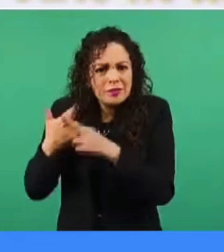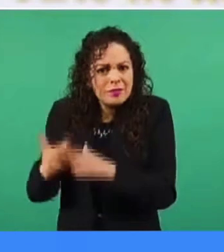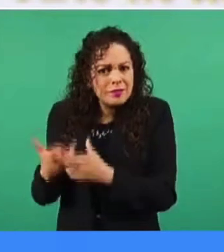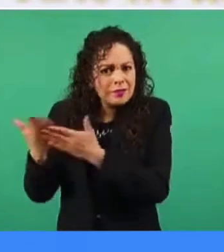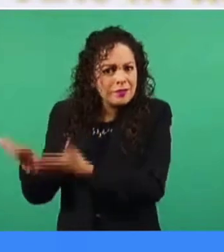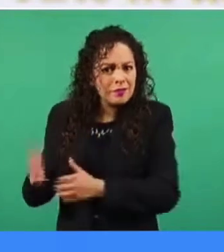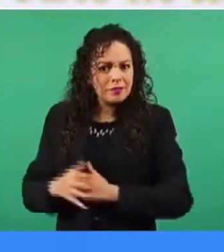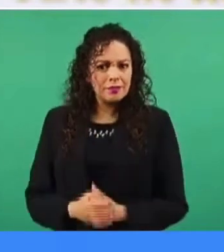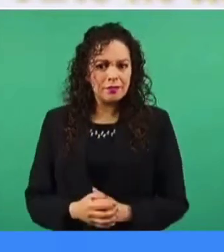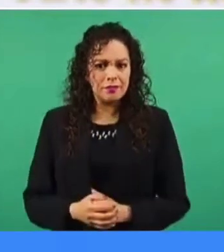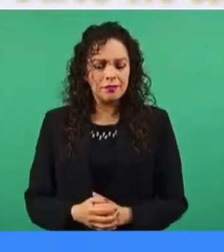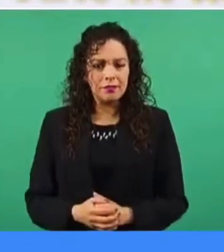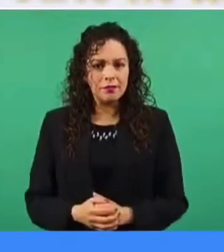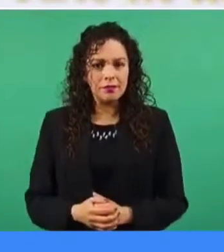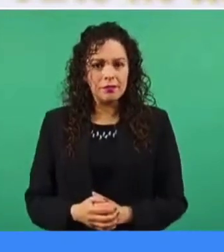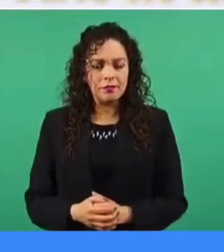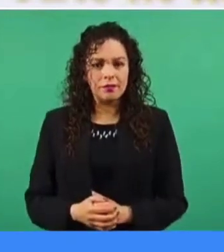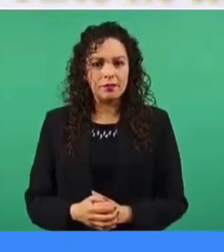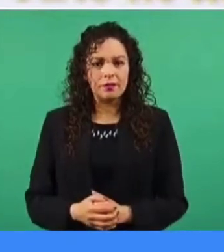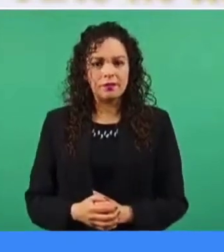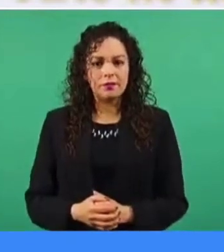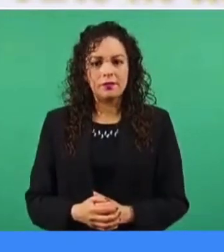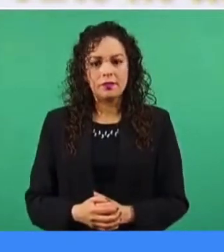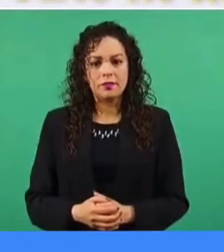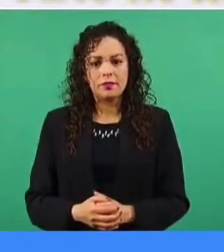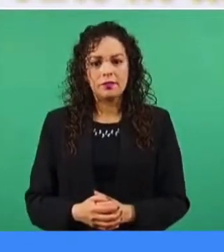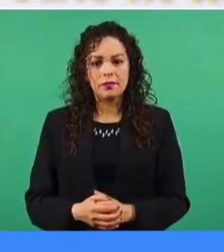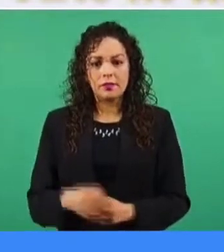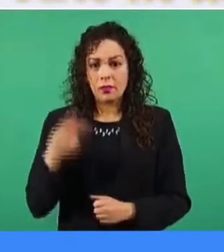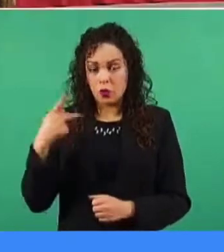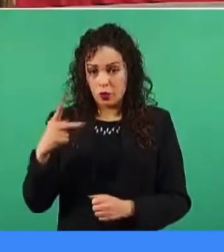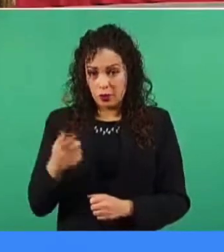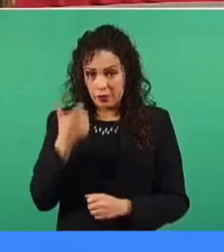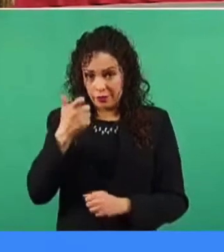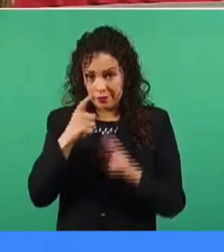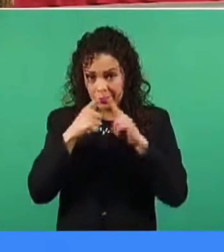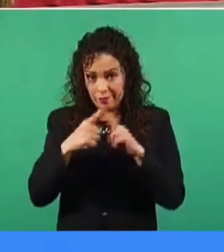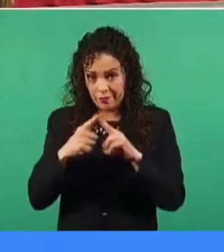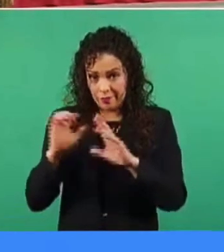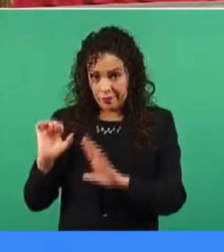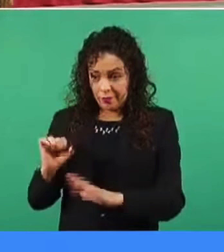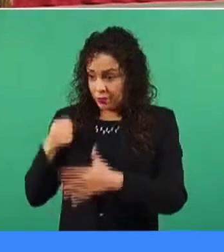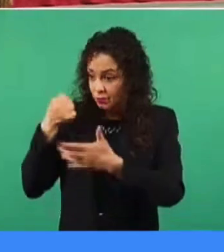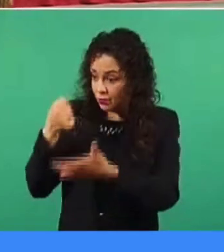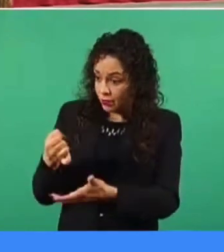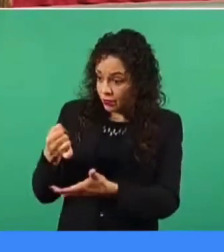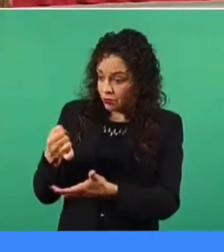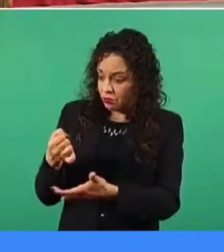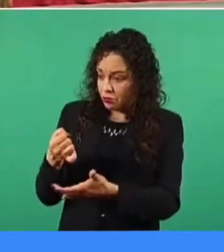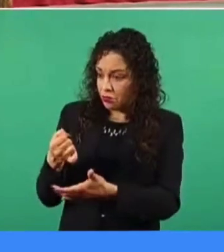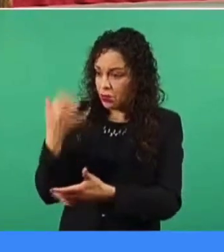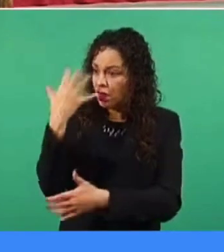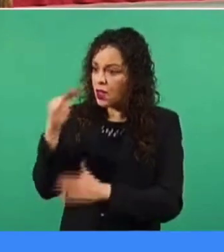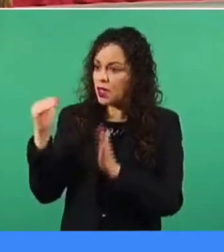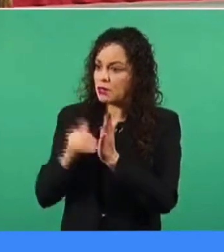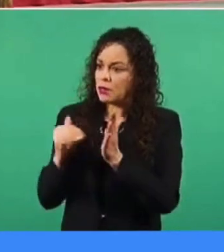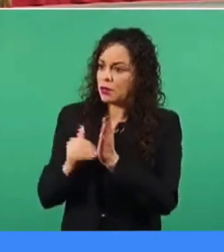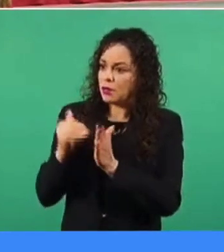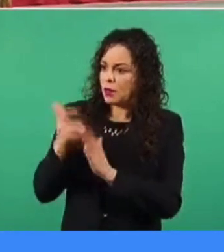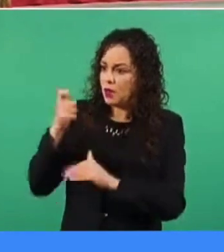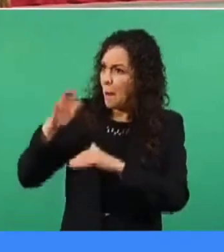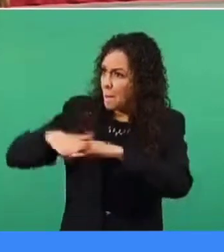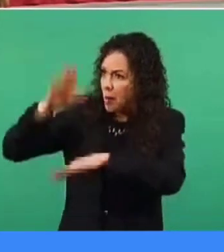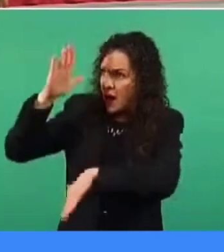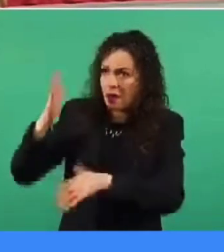es un presupuesto de más de 10 mil millones de pesos,